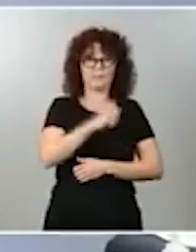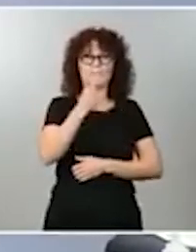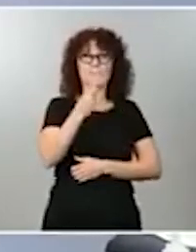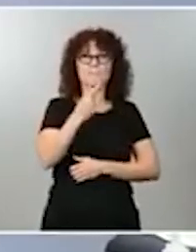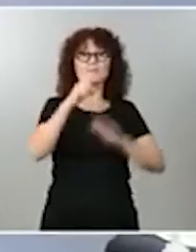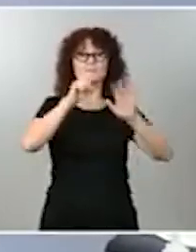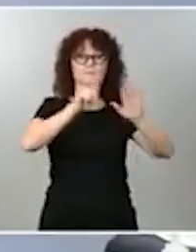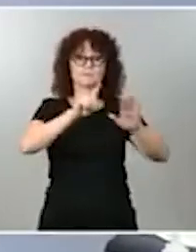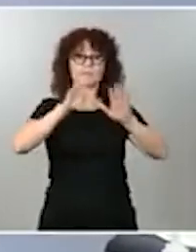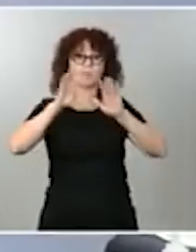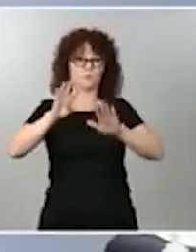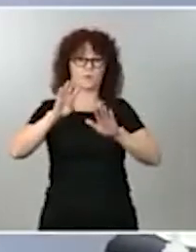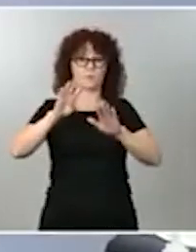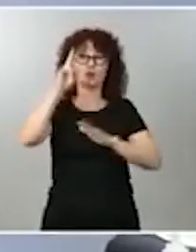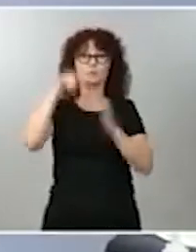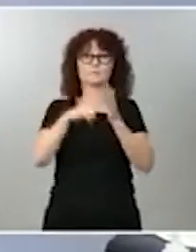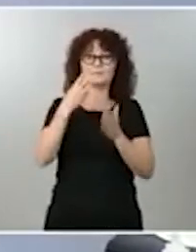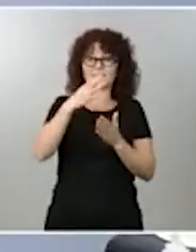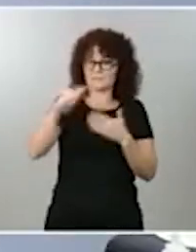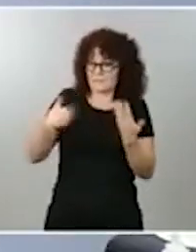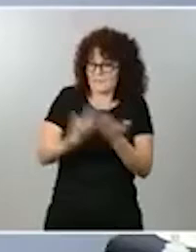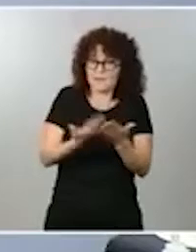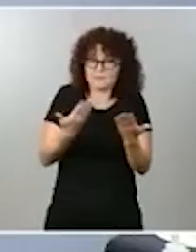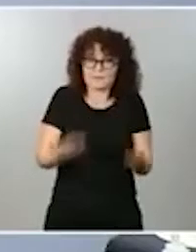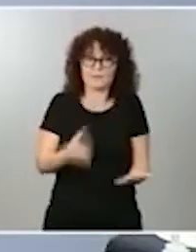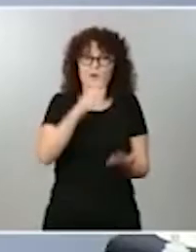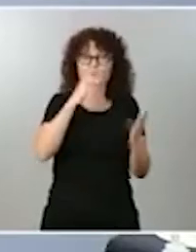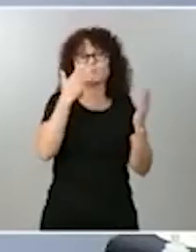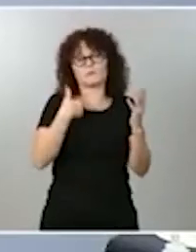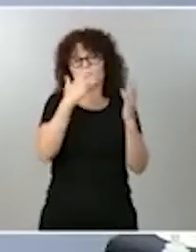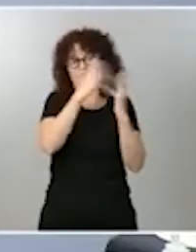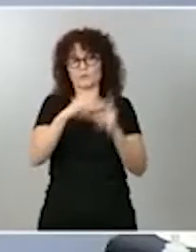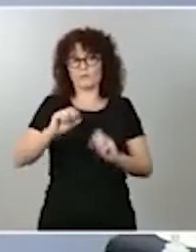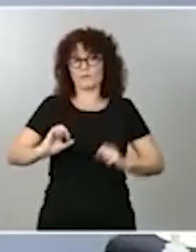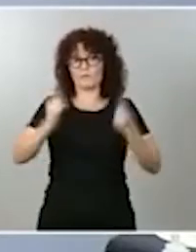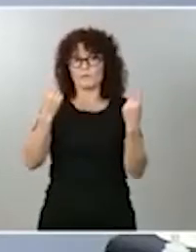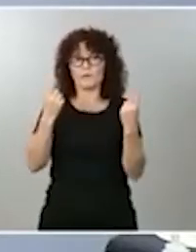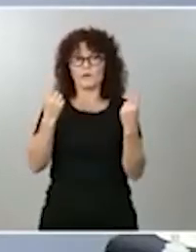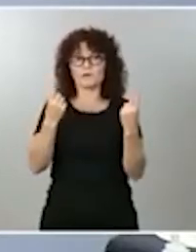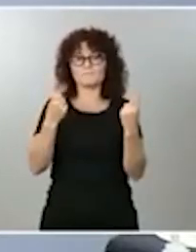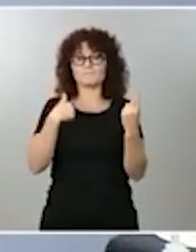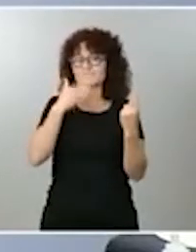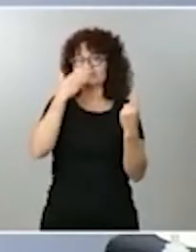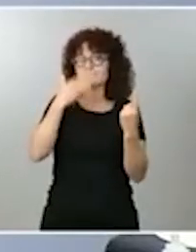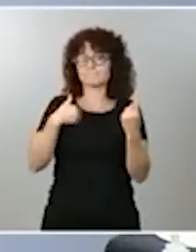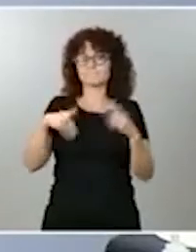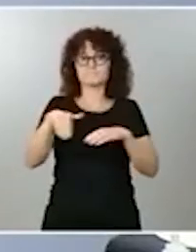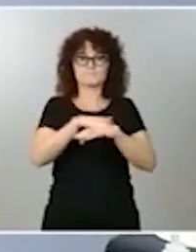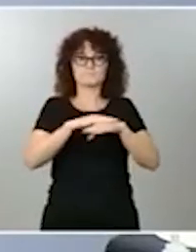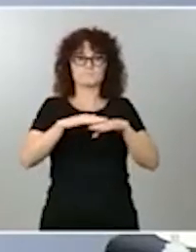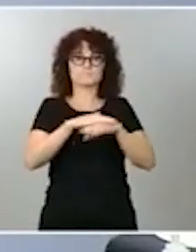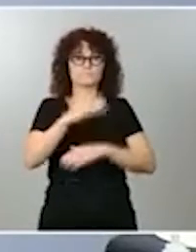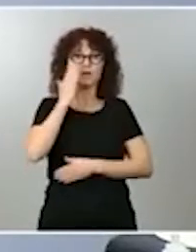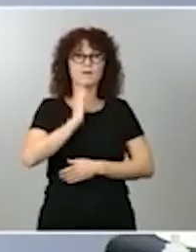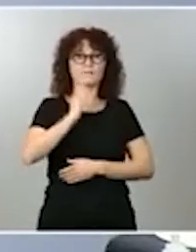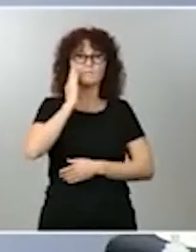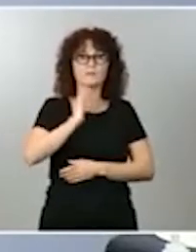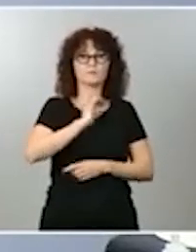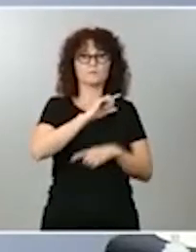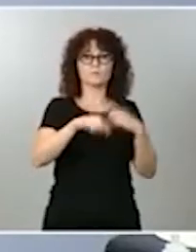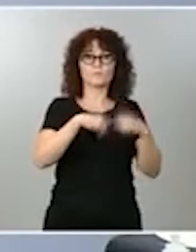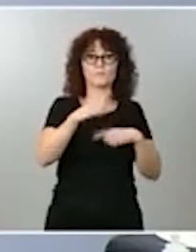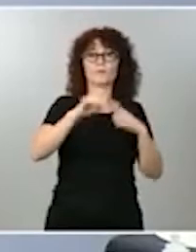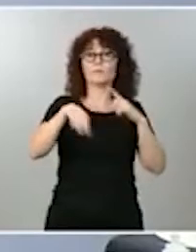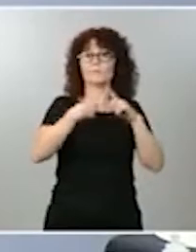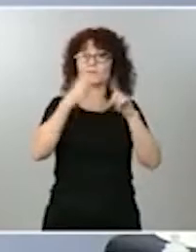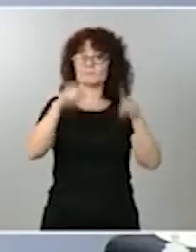que tenemos contabilidad oficial. Mis condolencias y mi afecto tanto a los familiares como a las amistades de esta